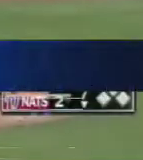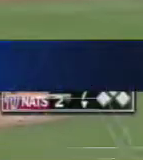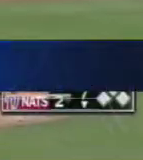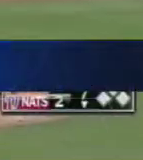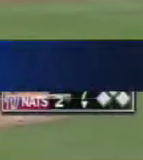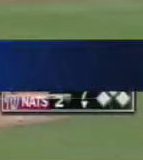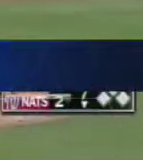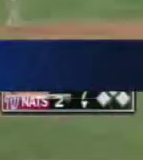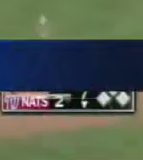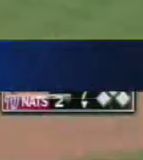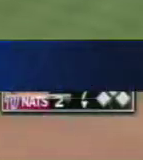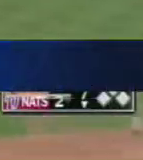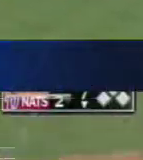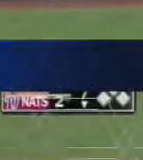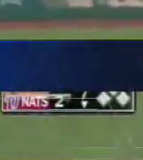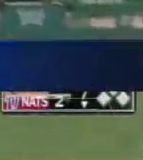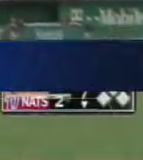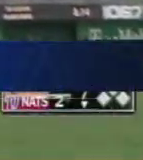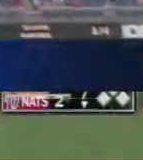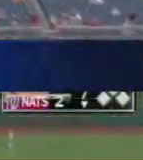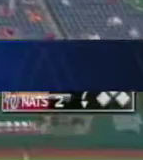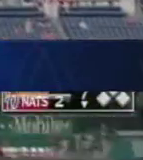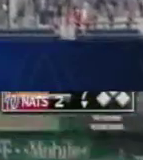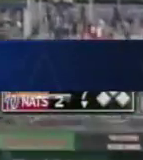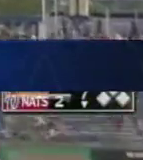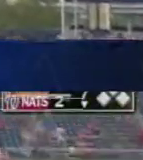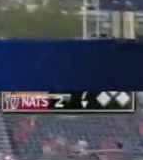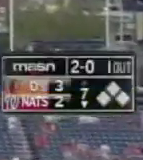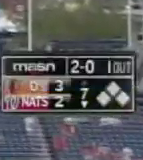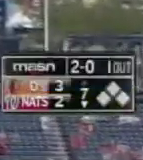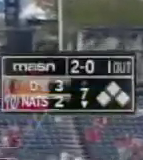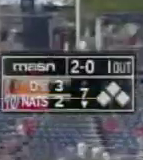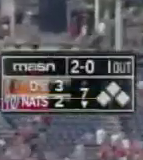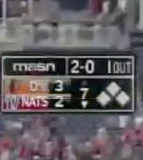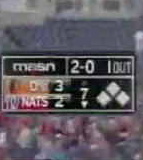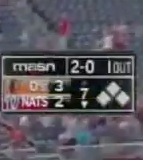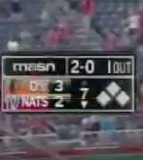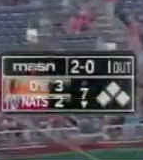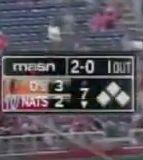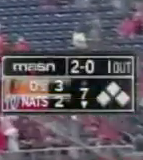Poder criollo, Wilson Ramos sigue sumando honrones.